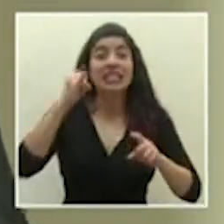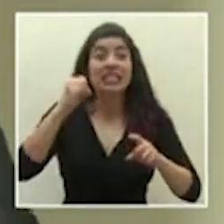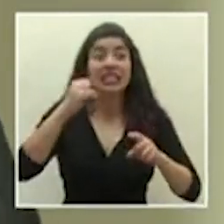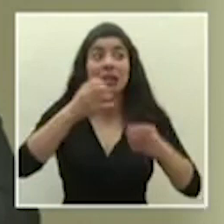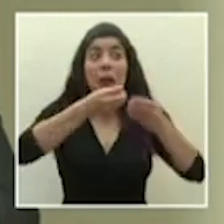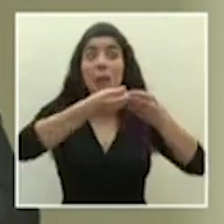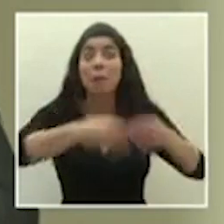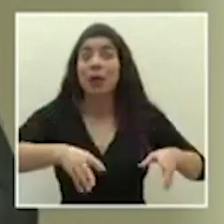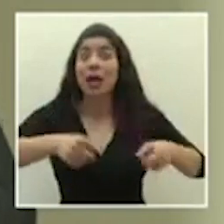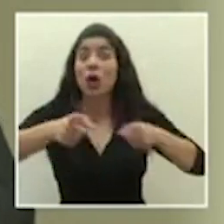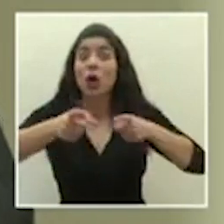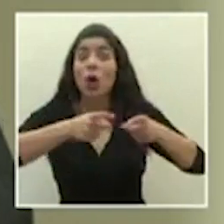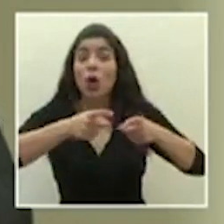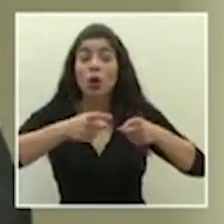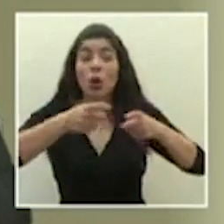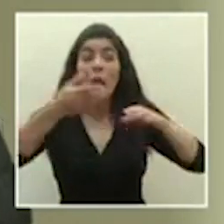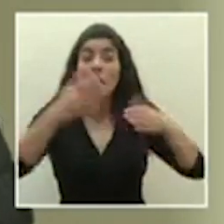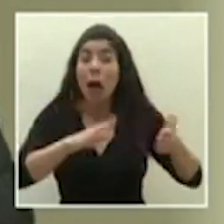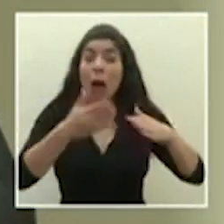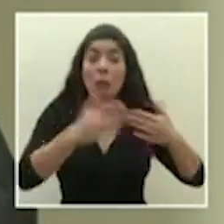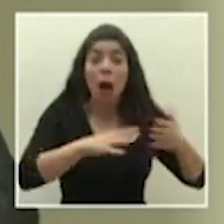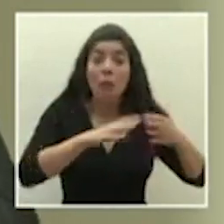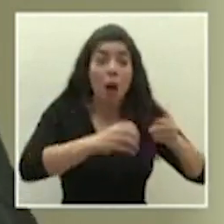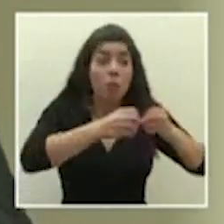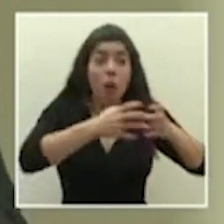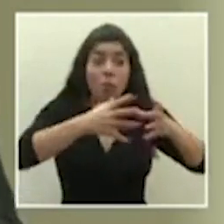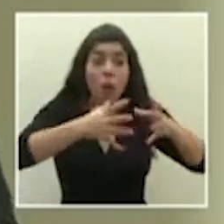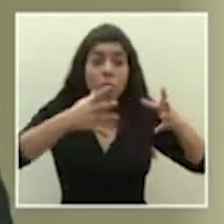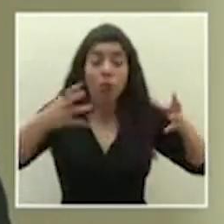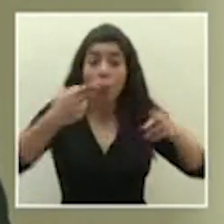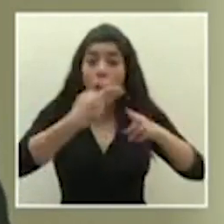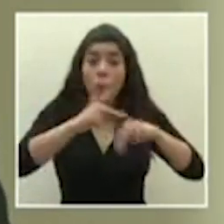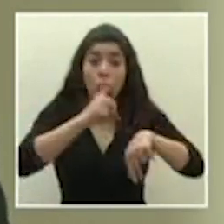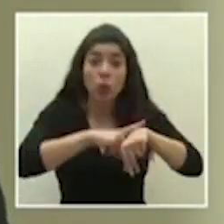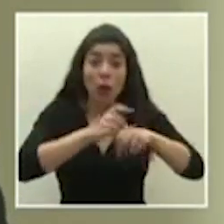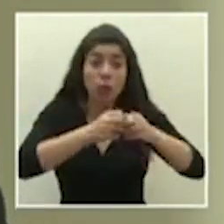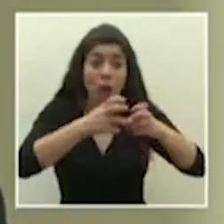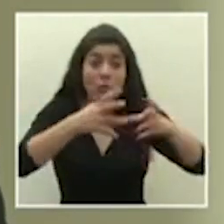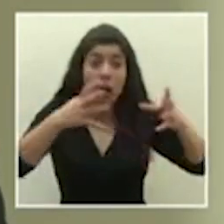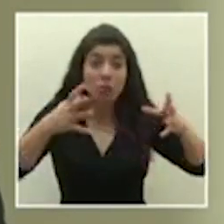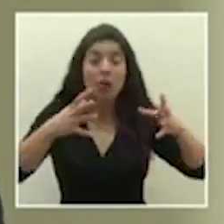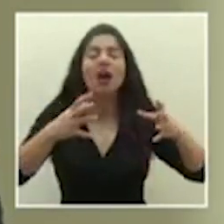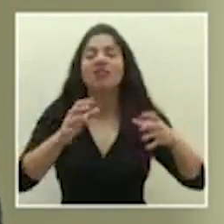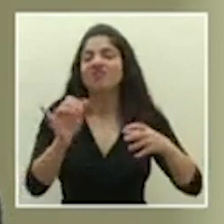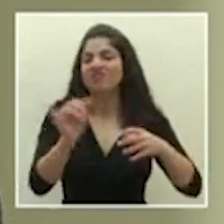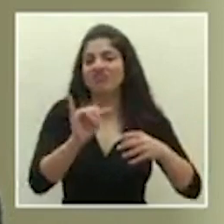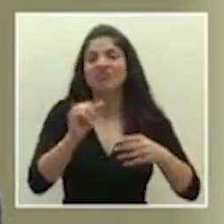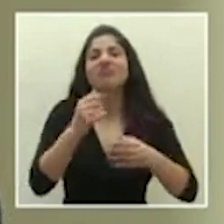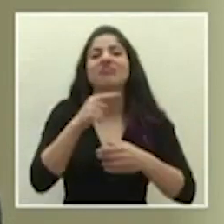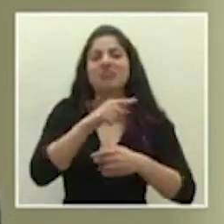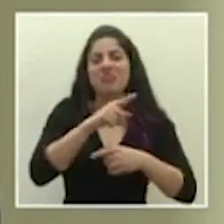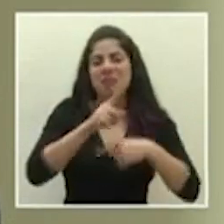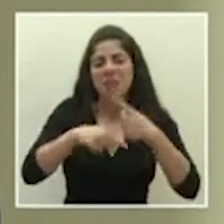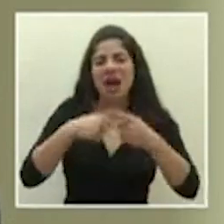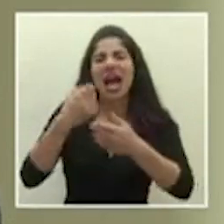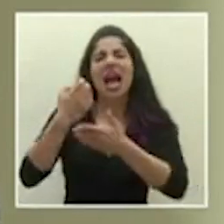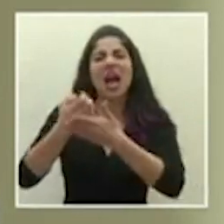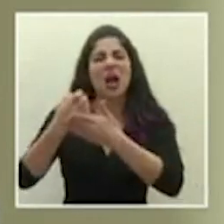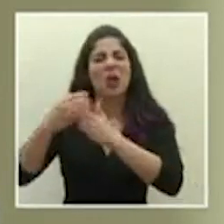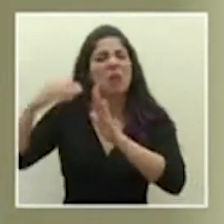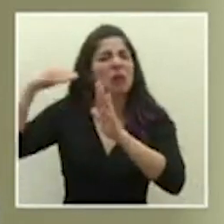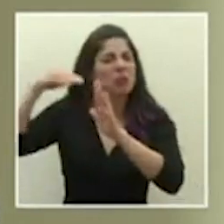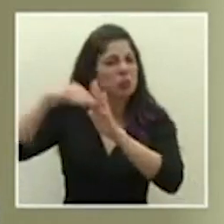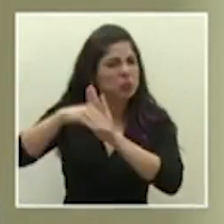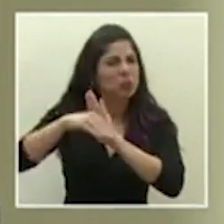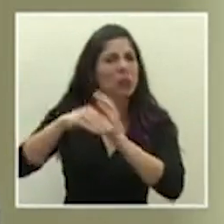y empezamos a ver muchas muertes en poco tiempo igualmente la economía se va a contraer aún más